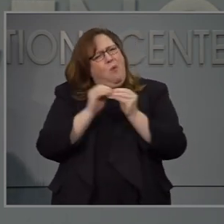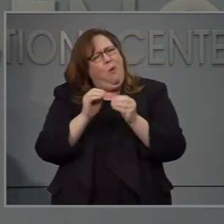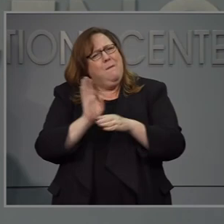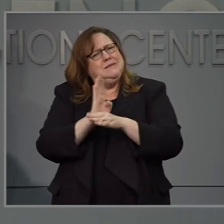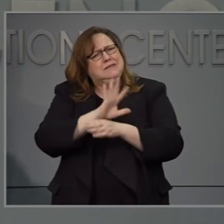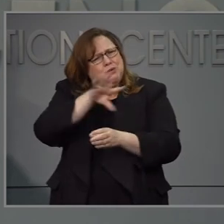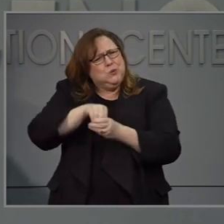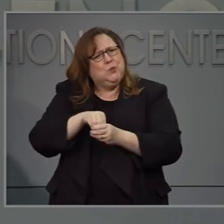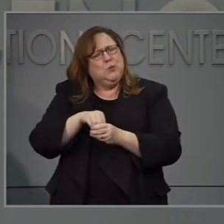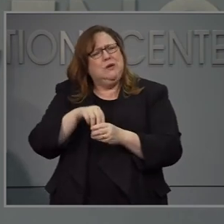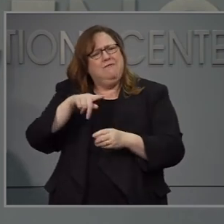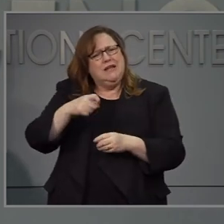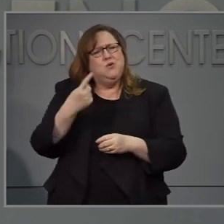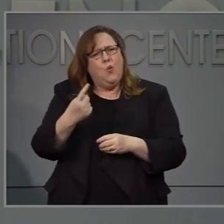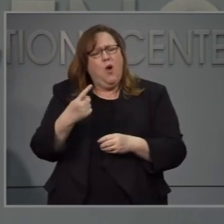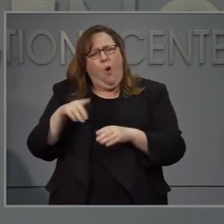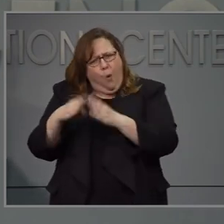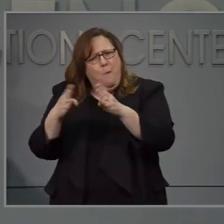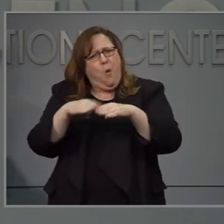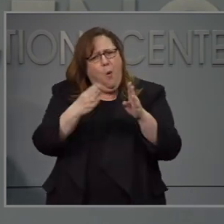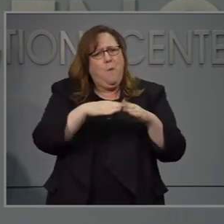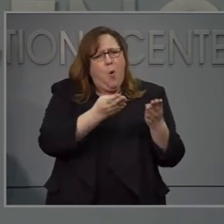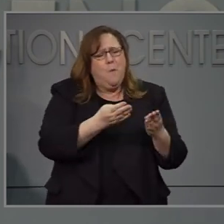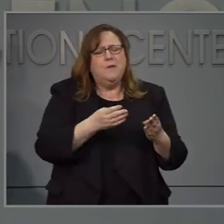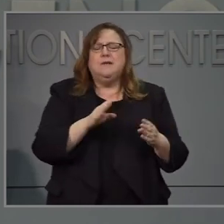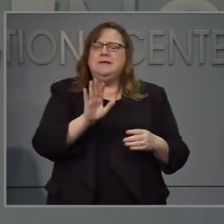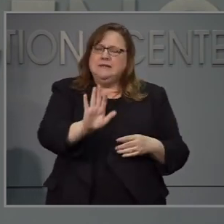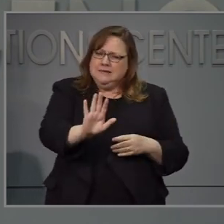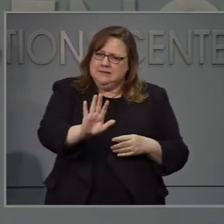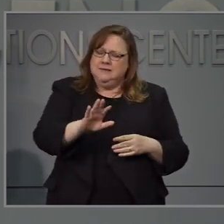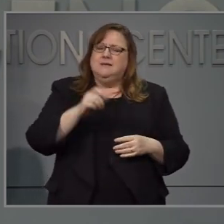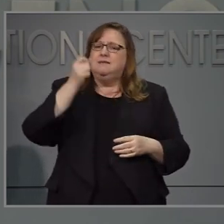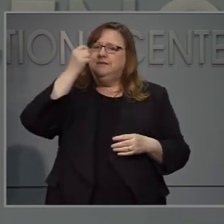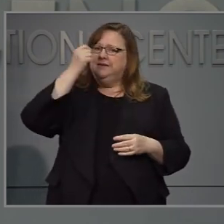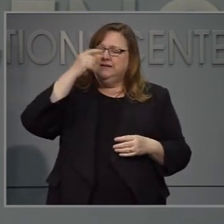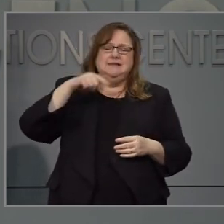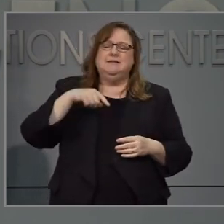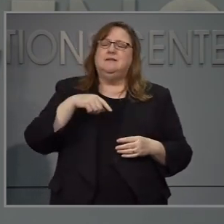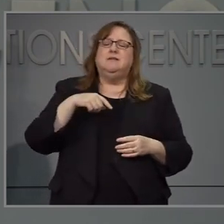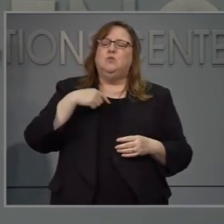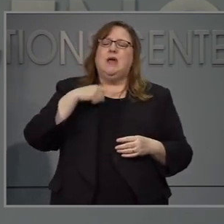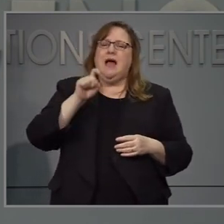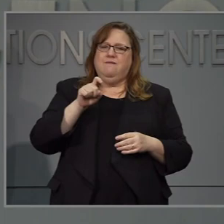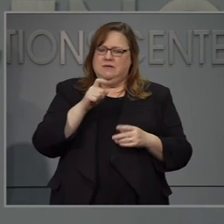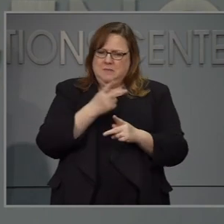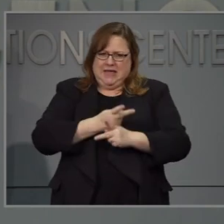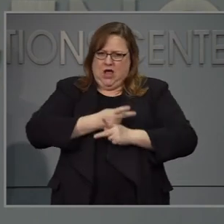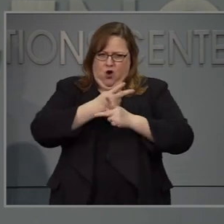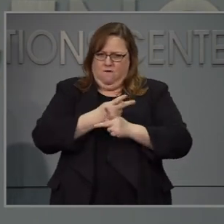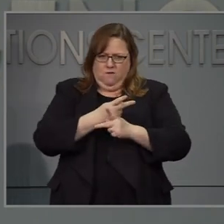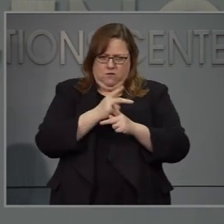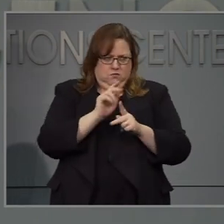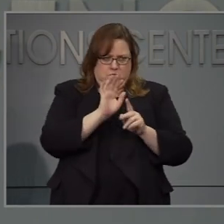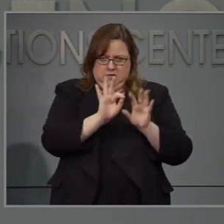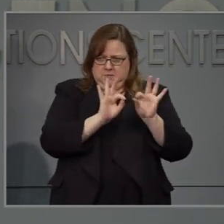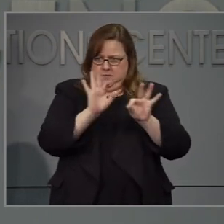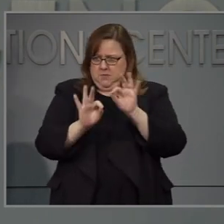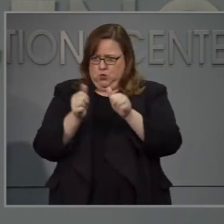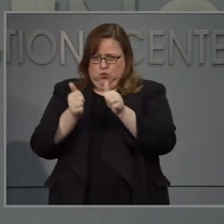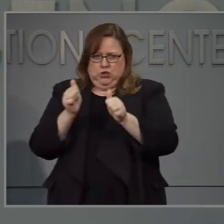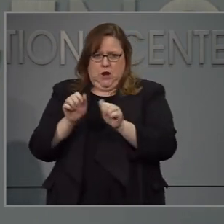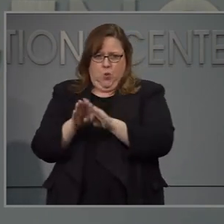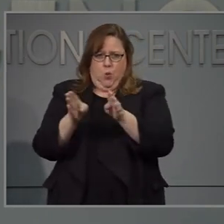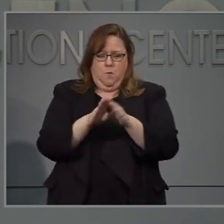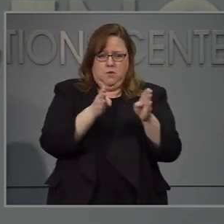contagioso y puede ser muy peligroso para algunos, incluso letal. Es necesario relajar estas restricciones de manera